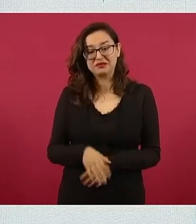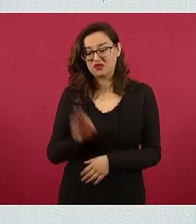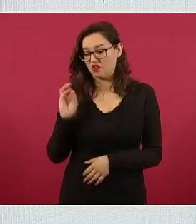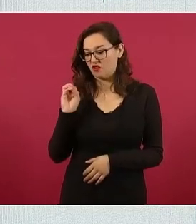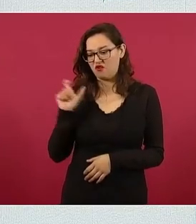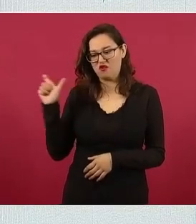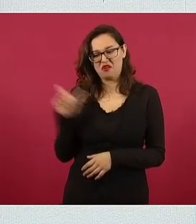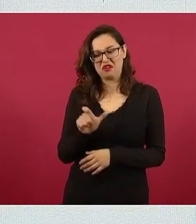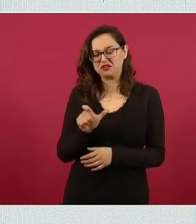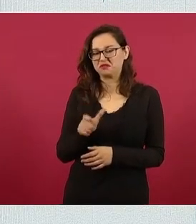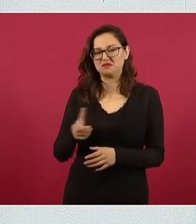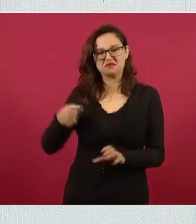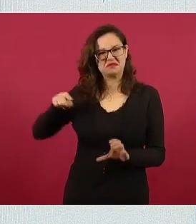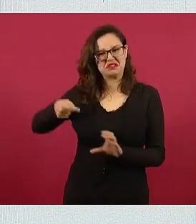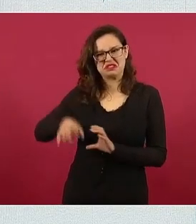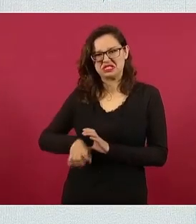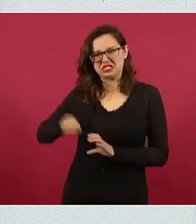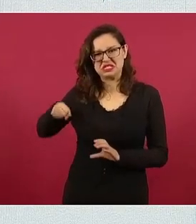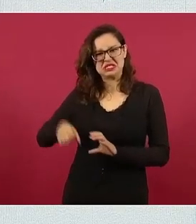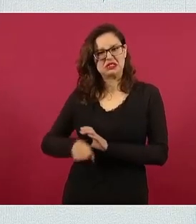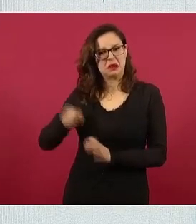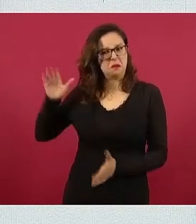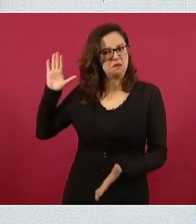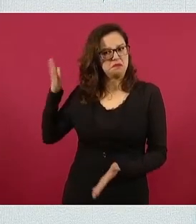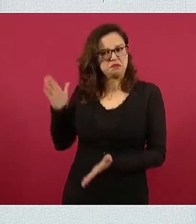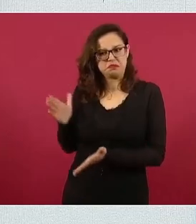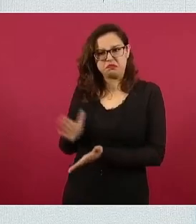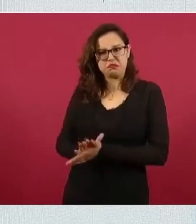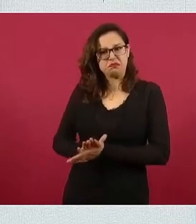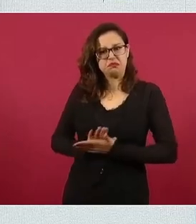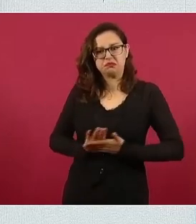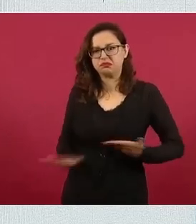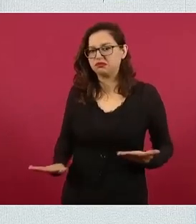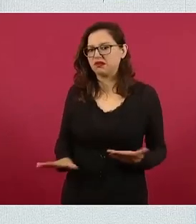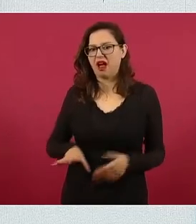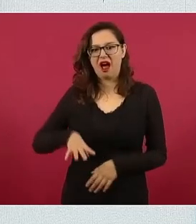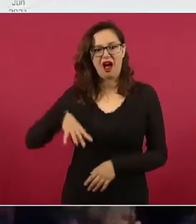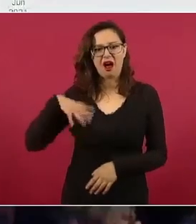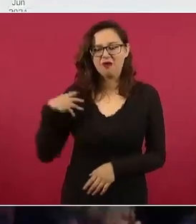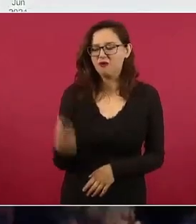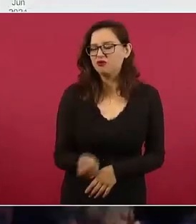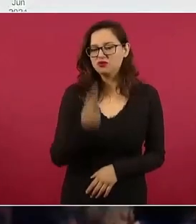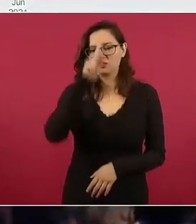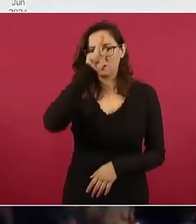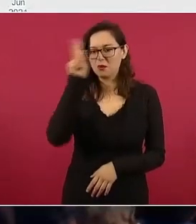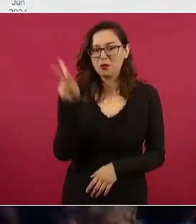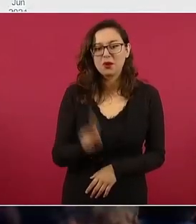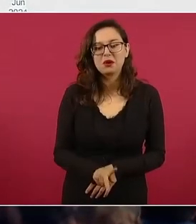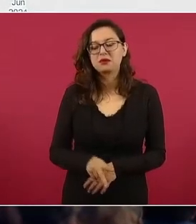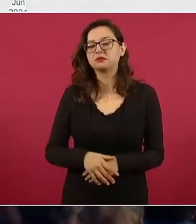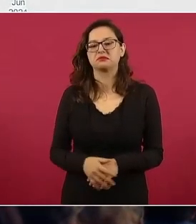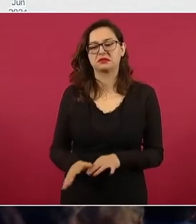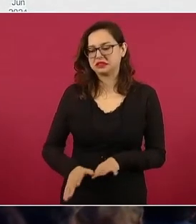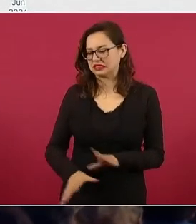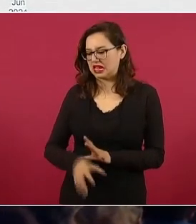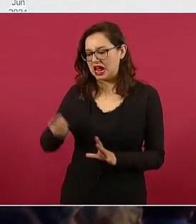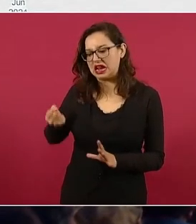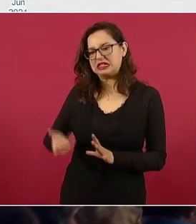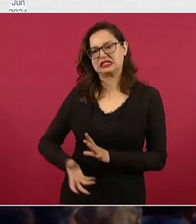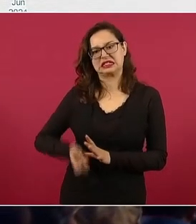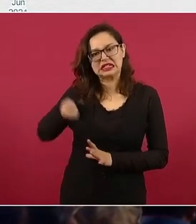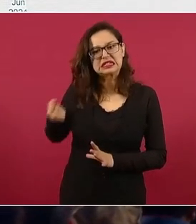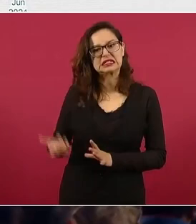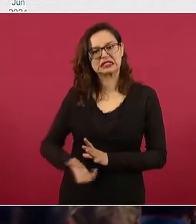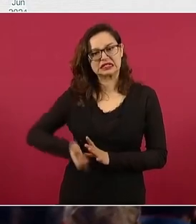no hubo una explotación racional sino era sacar todo